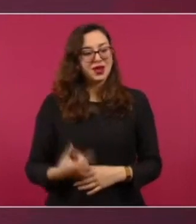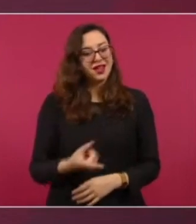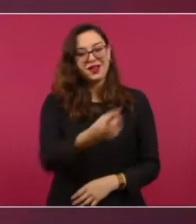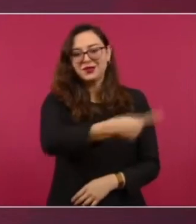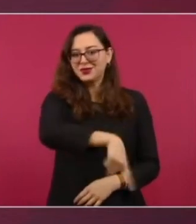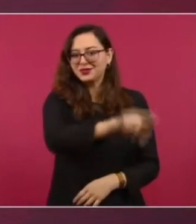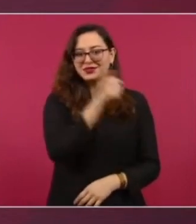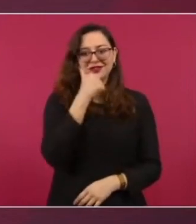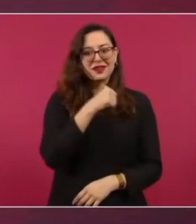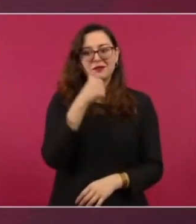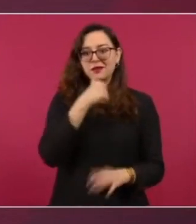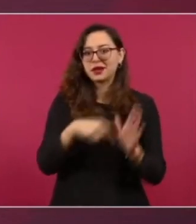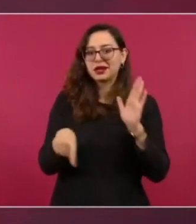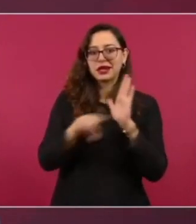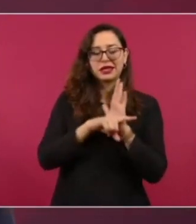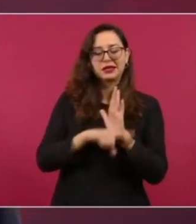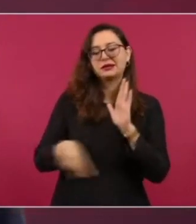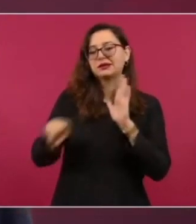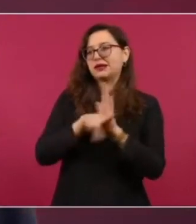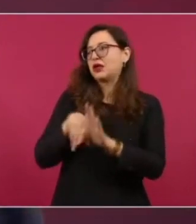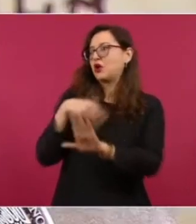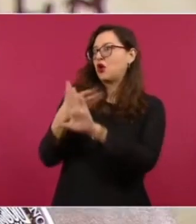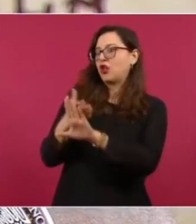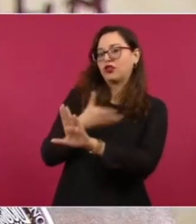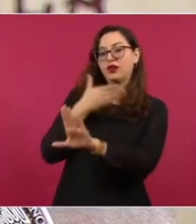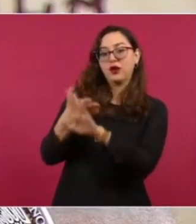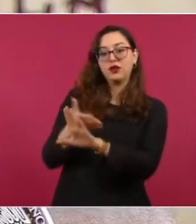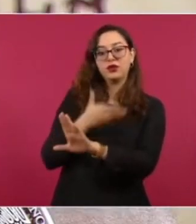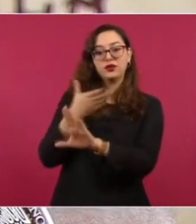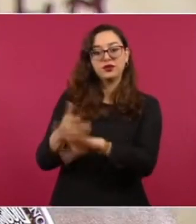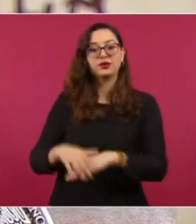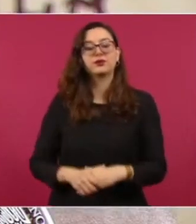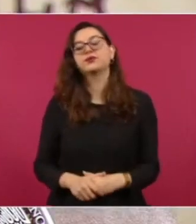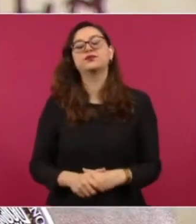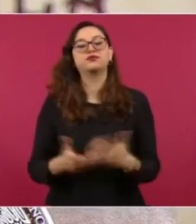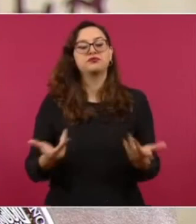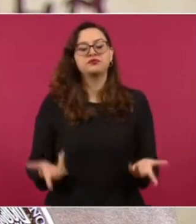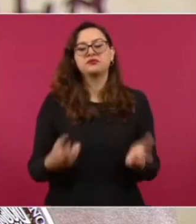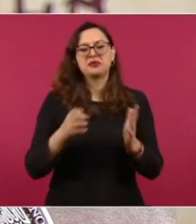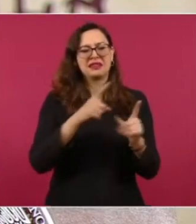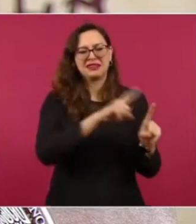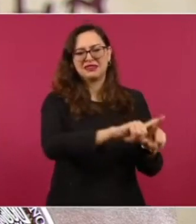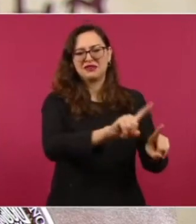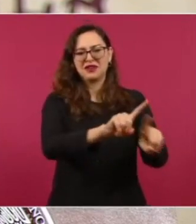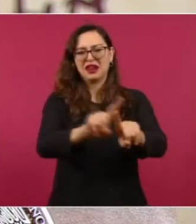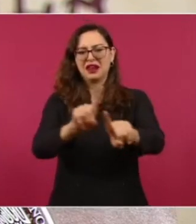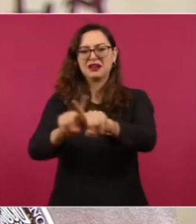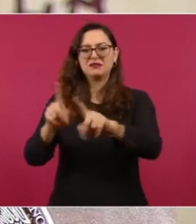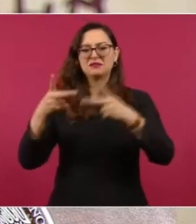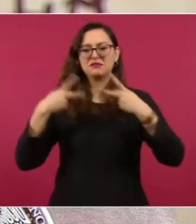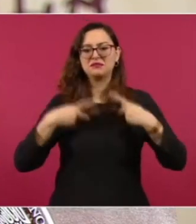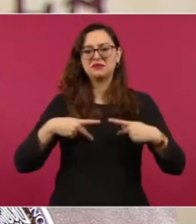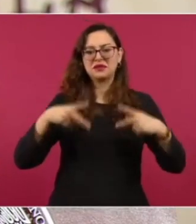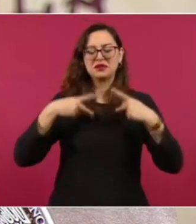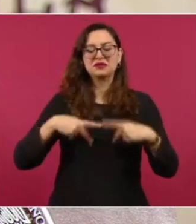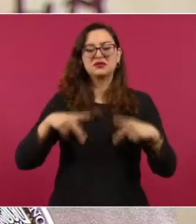como Carlos Marín Raimundo Riva Palacio Leopoldo Mendívil Juan María Najera